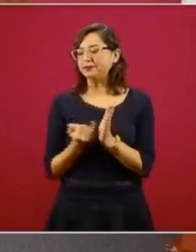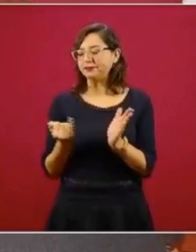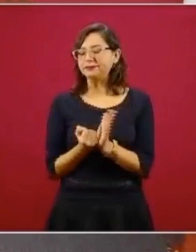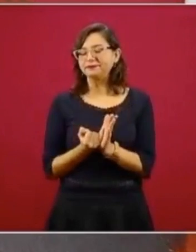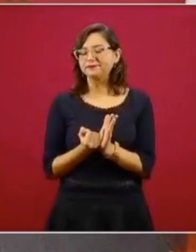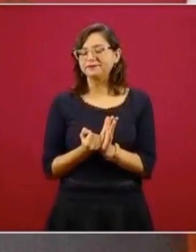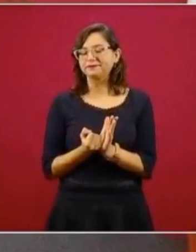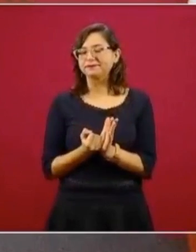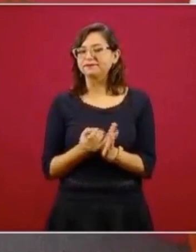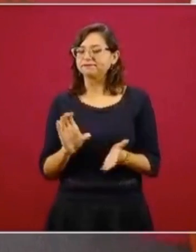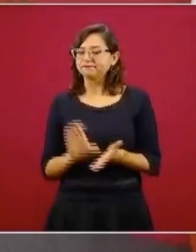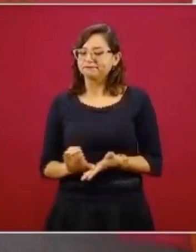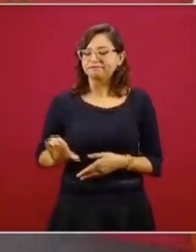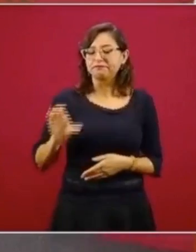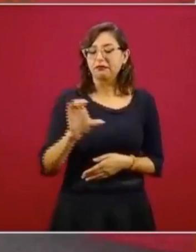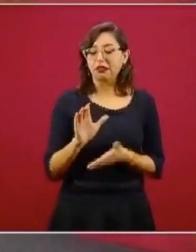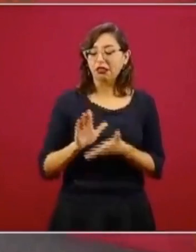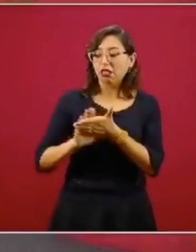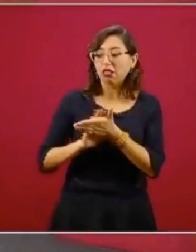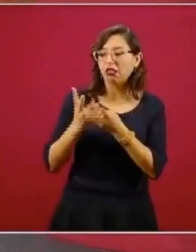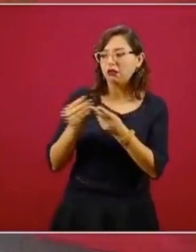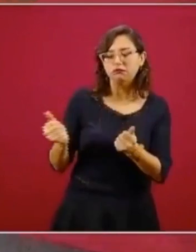que ya no hay condonaciones.